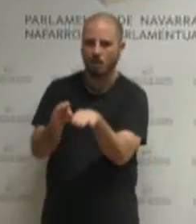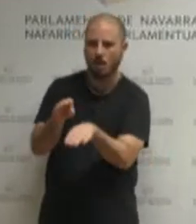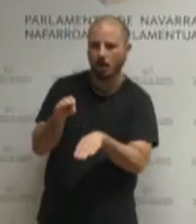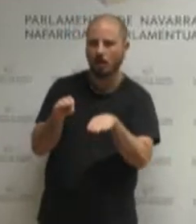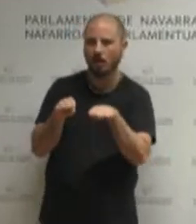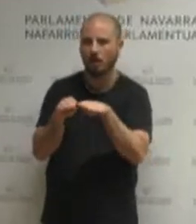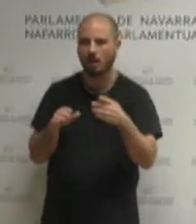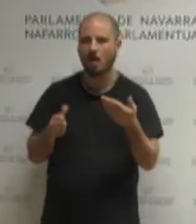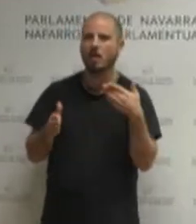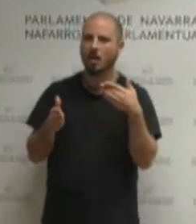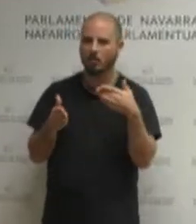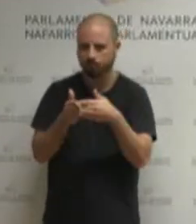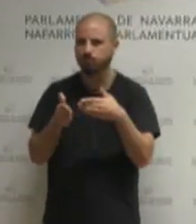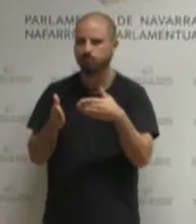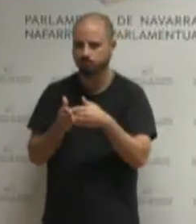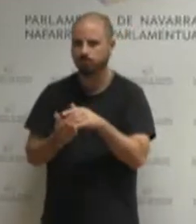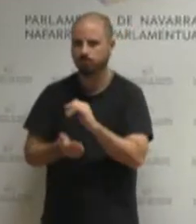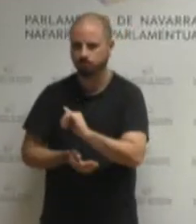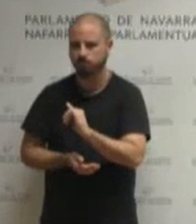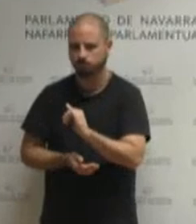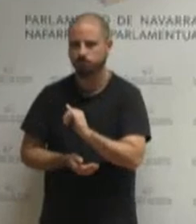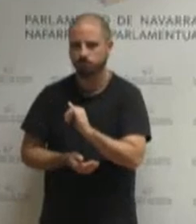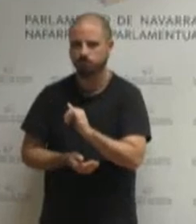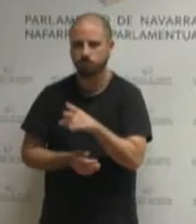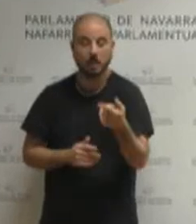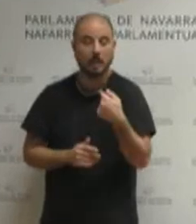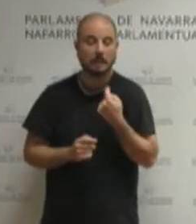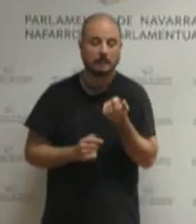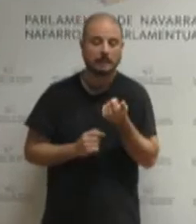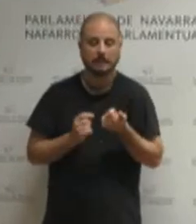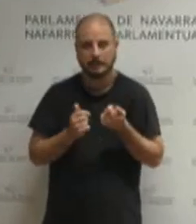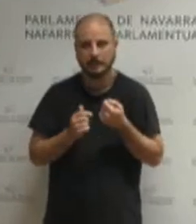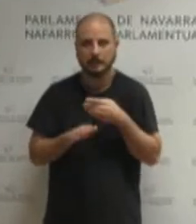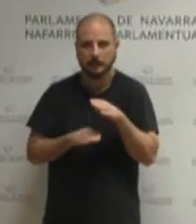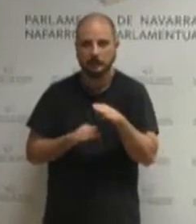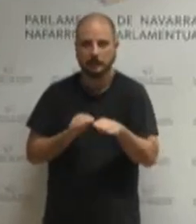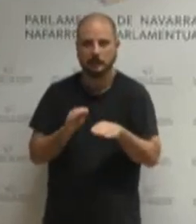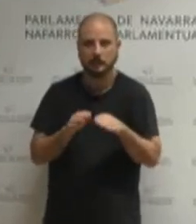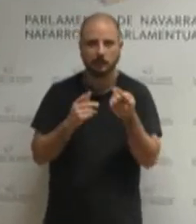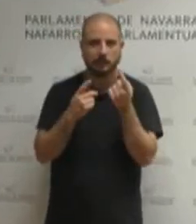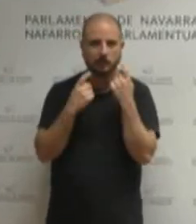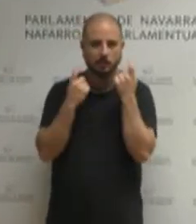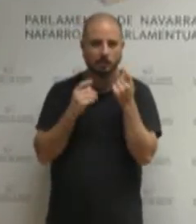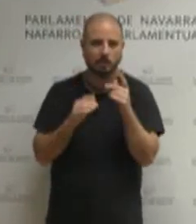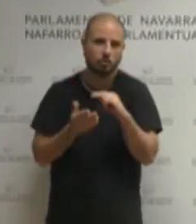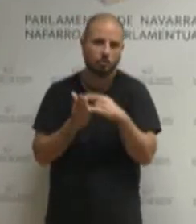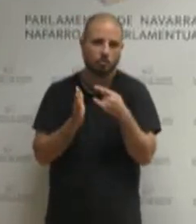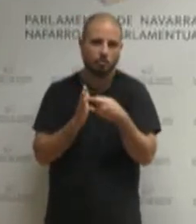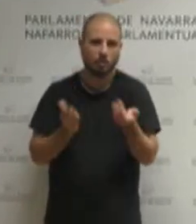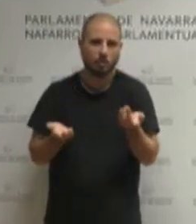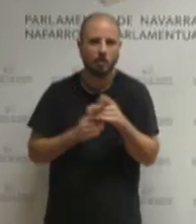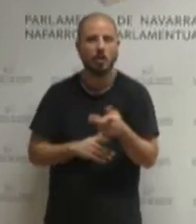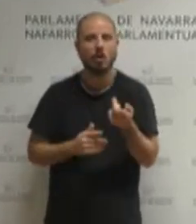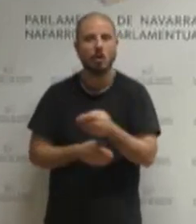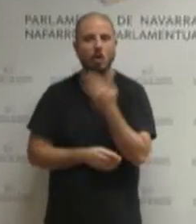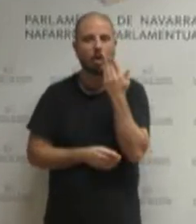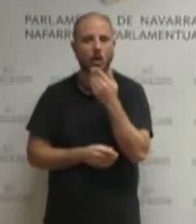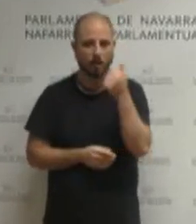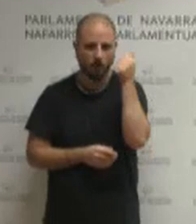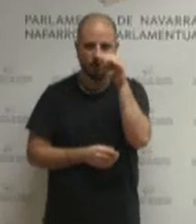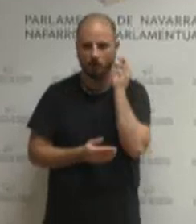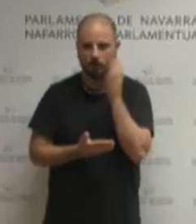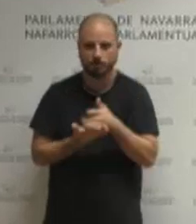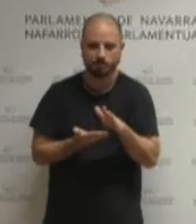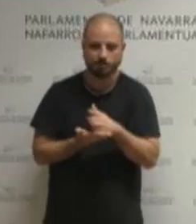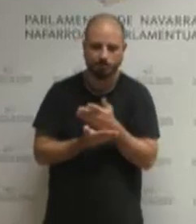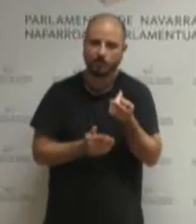rurales se han dado algunos pasos para subsanar la segregación escolar que sufrimos en Navarra pero va a